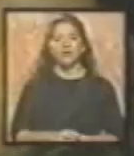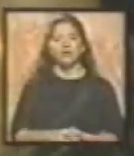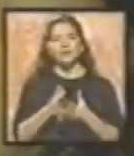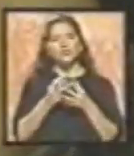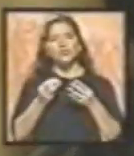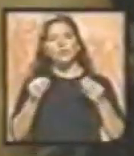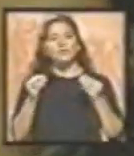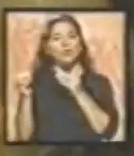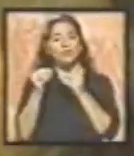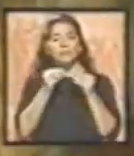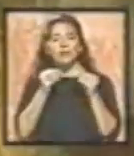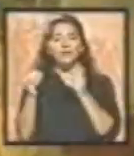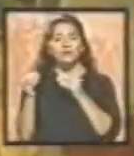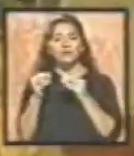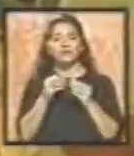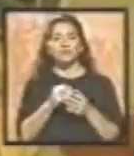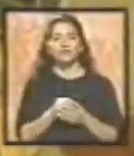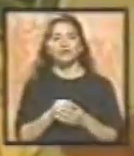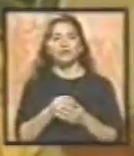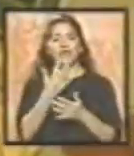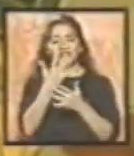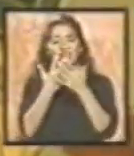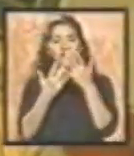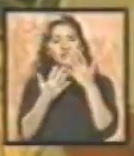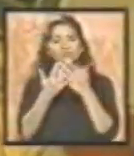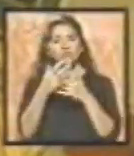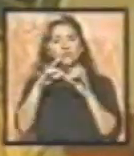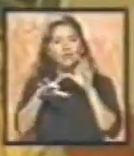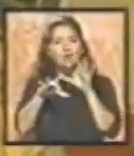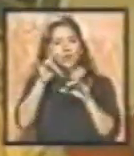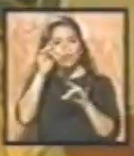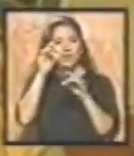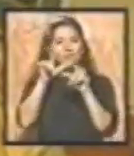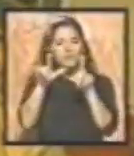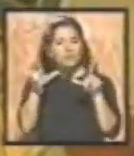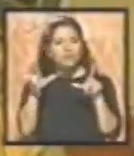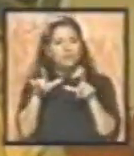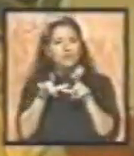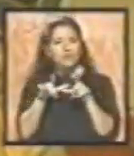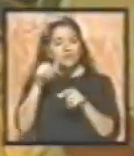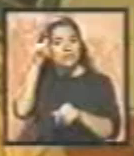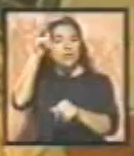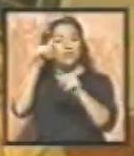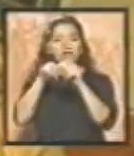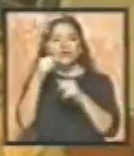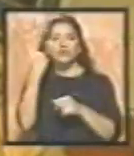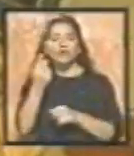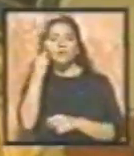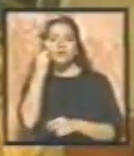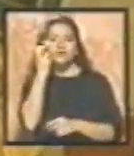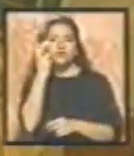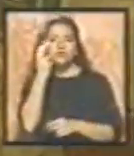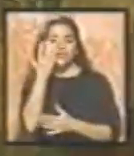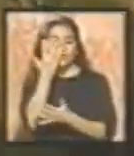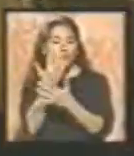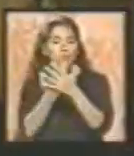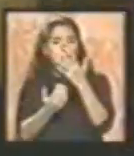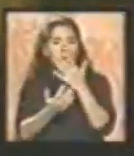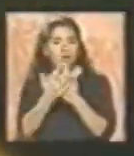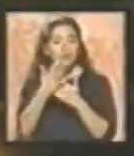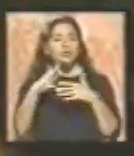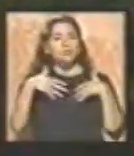Ligeros movimientos, dedos describiendo la escena, y recordándole que sólo escuchando a esa mano,